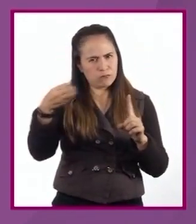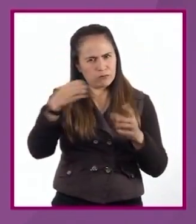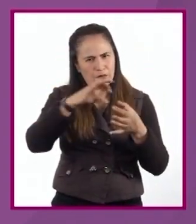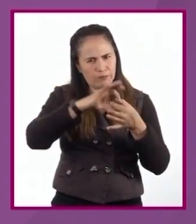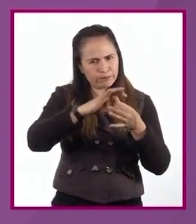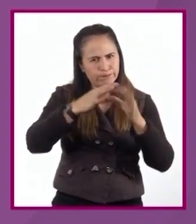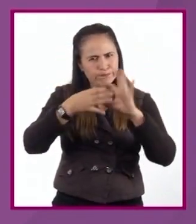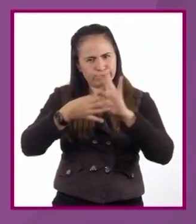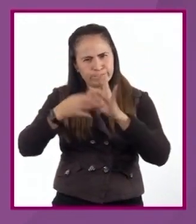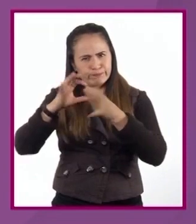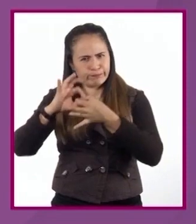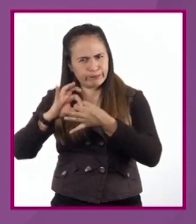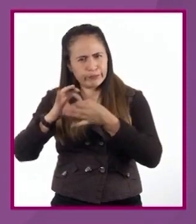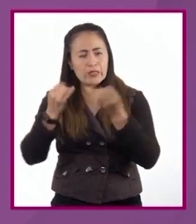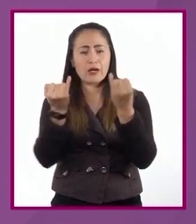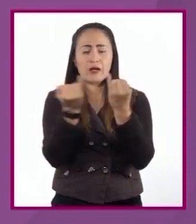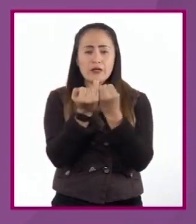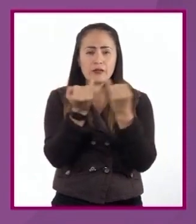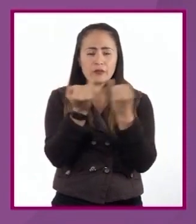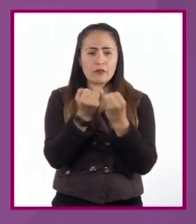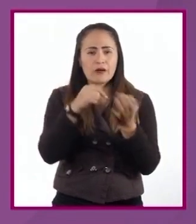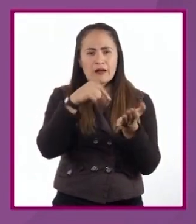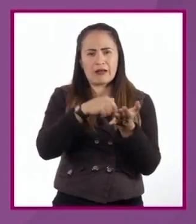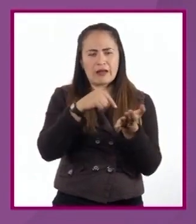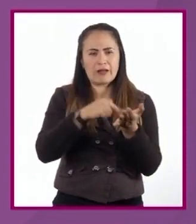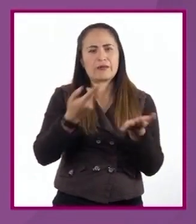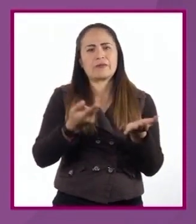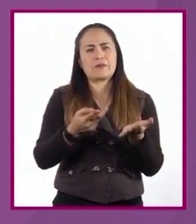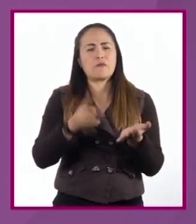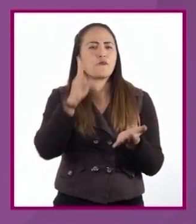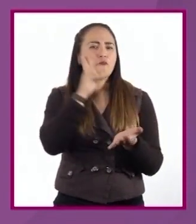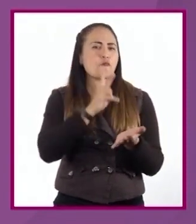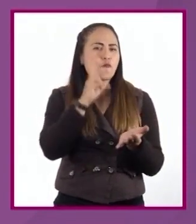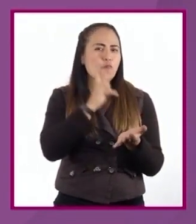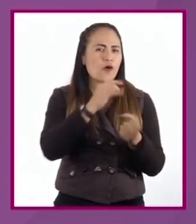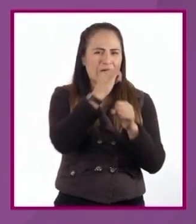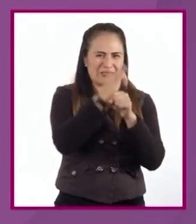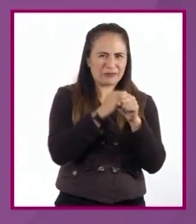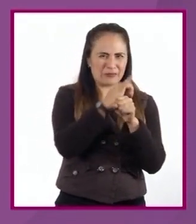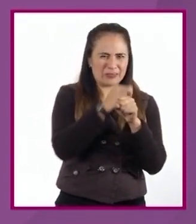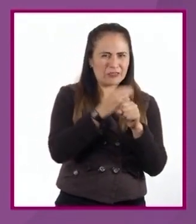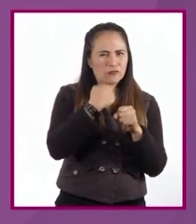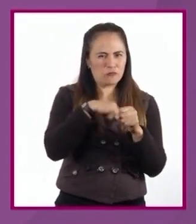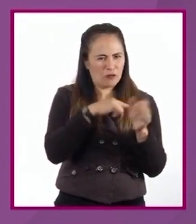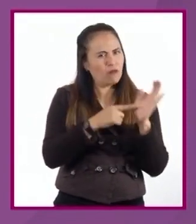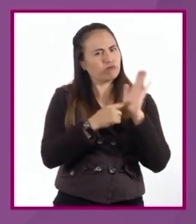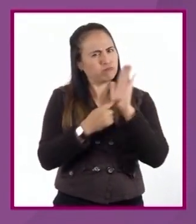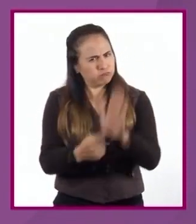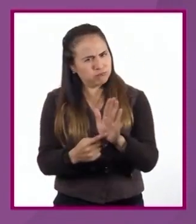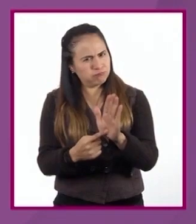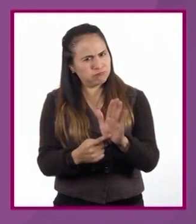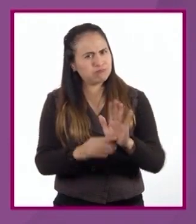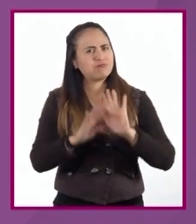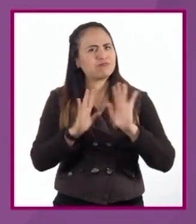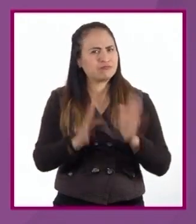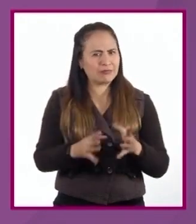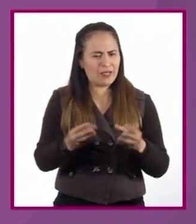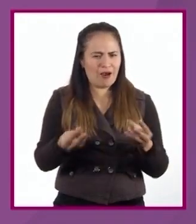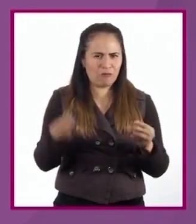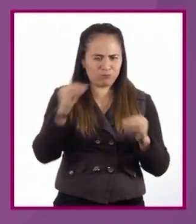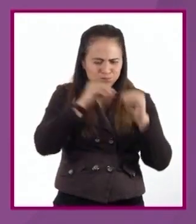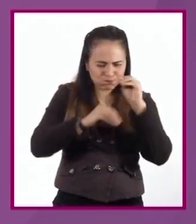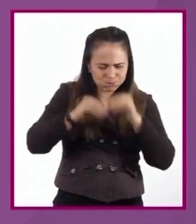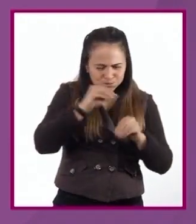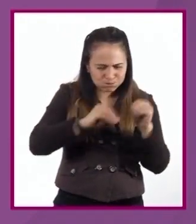además apuntalando con estos resultados de la investigación que ya traigo y que me permiten armar de